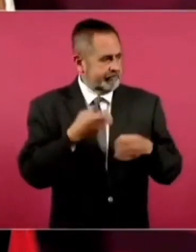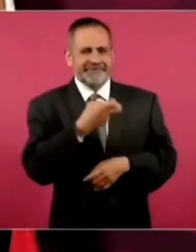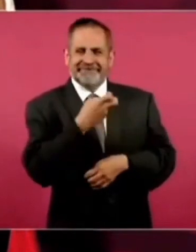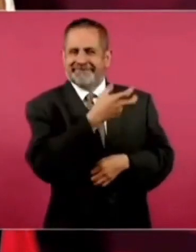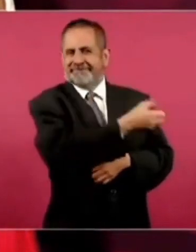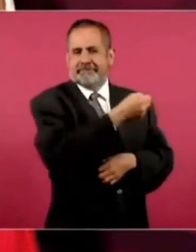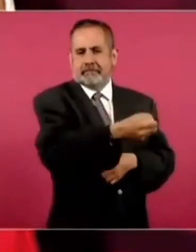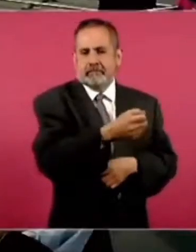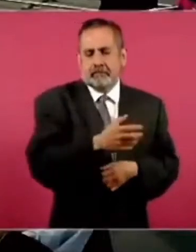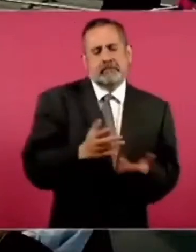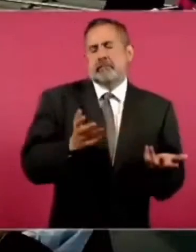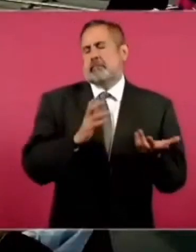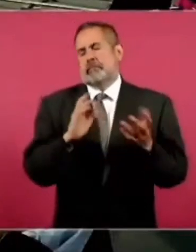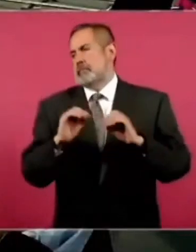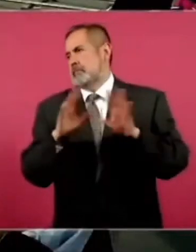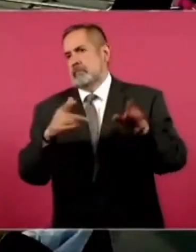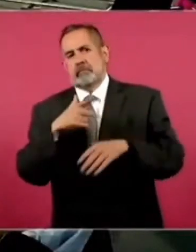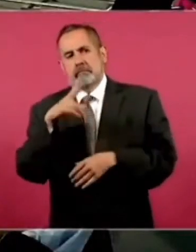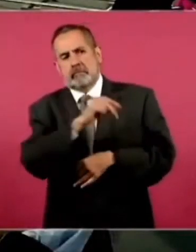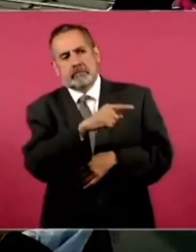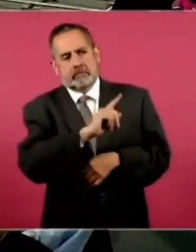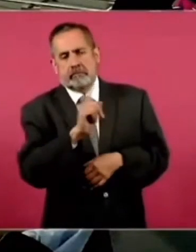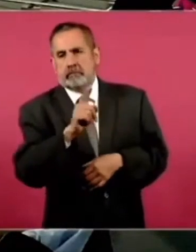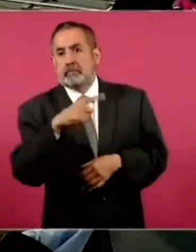Pues a ese no lo va a elegir el pueblo.